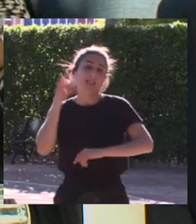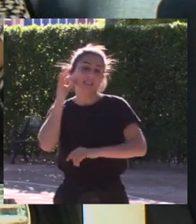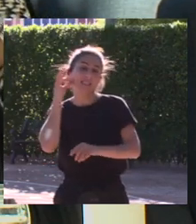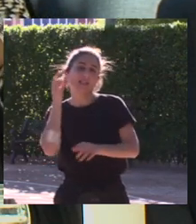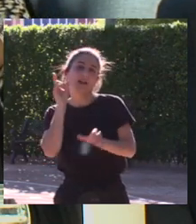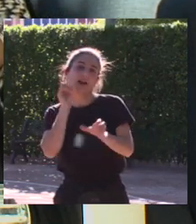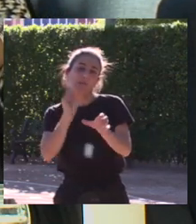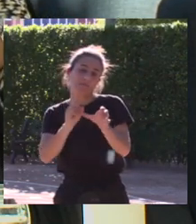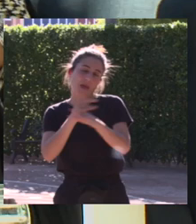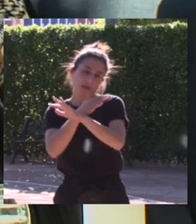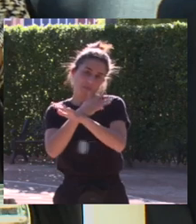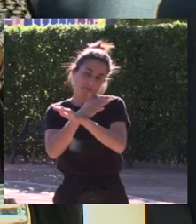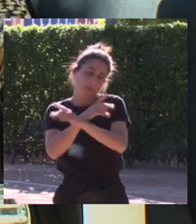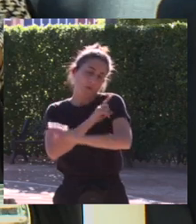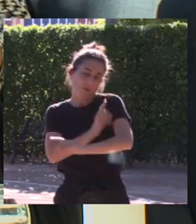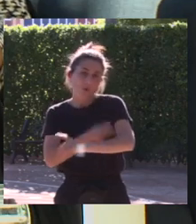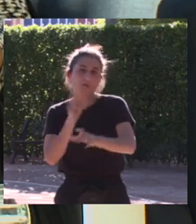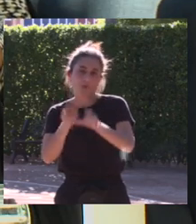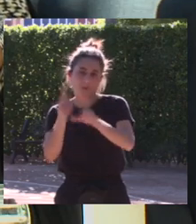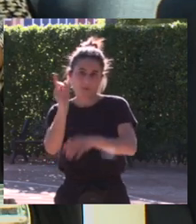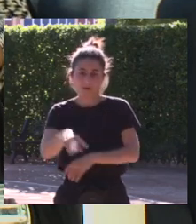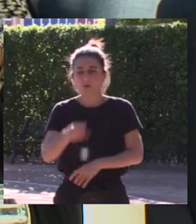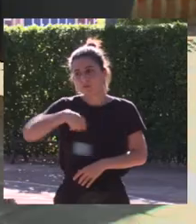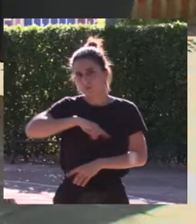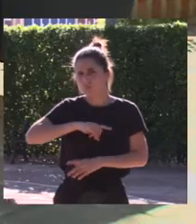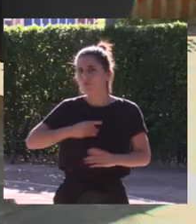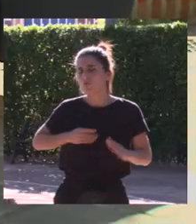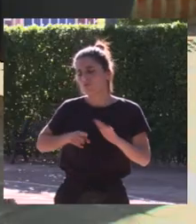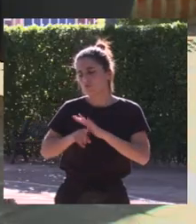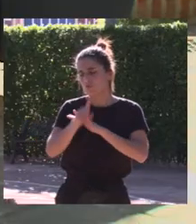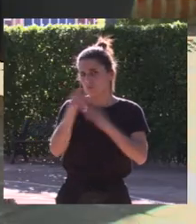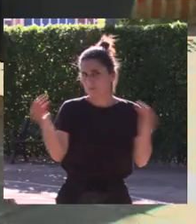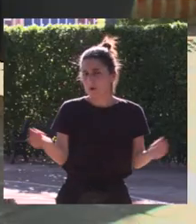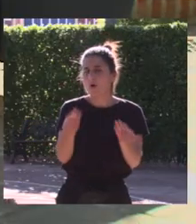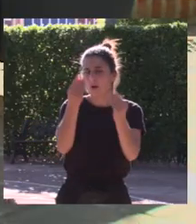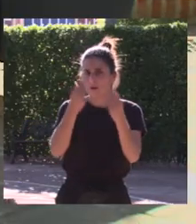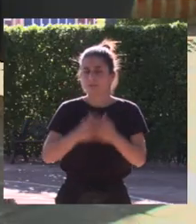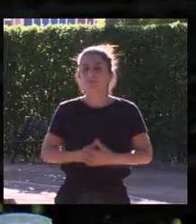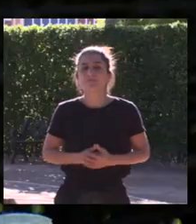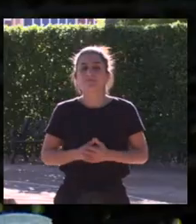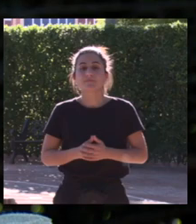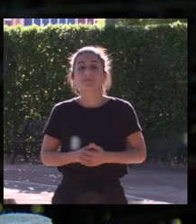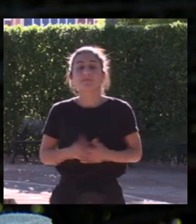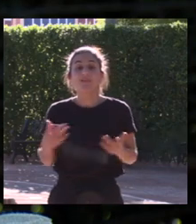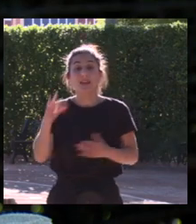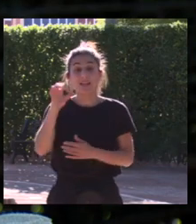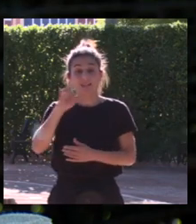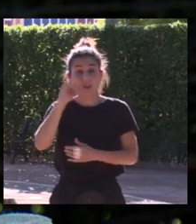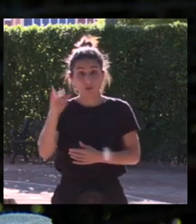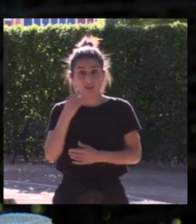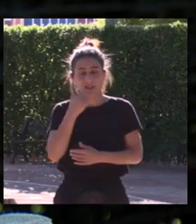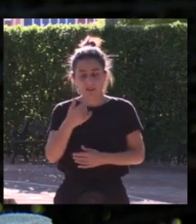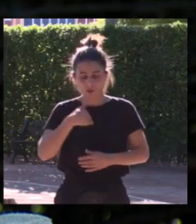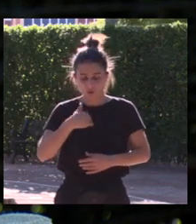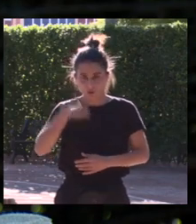con lo cual pues hemos mejorado mucho menos mal menos mal nos dice SJ también yo siendo